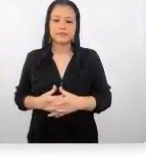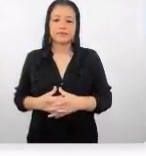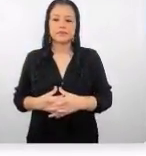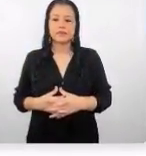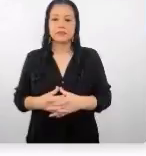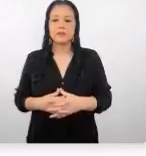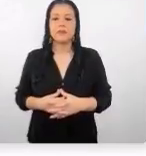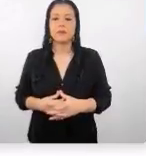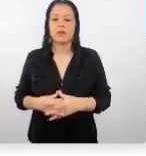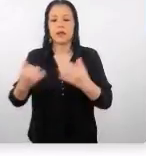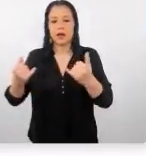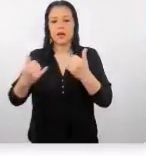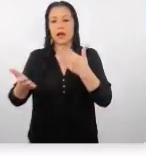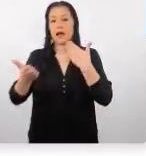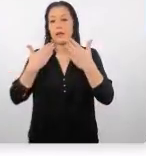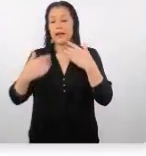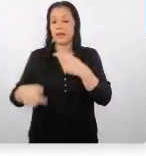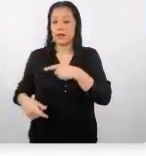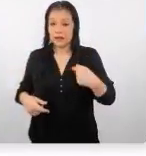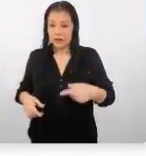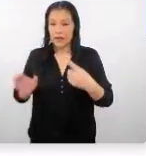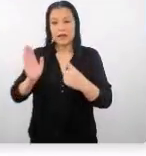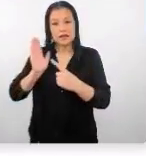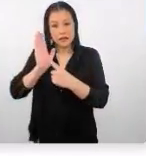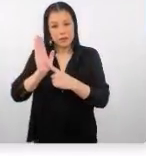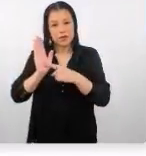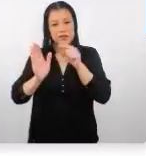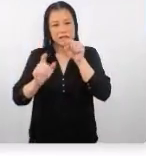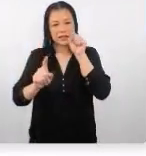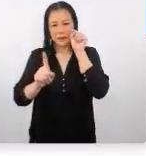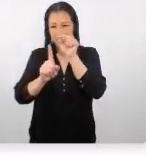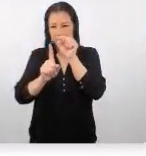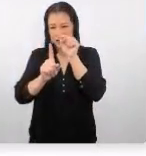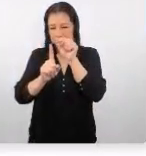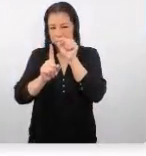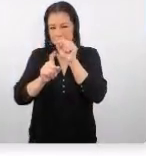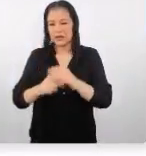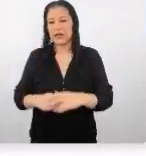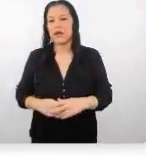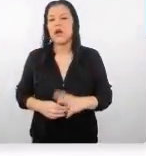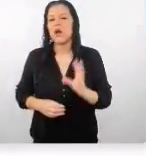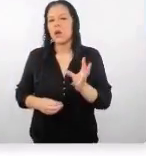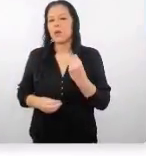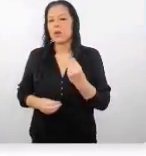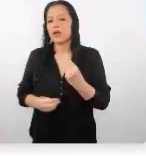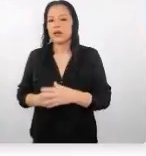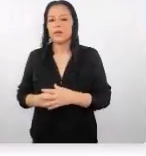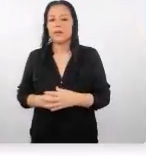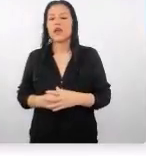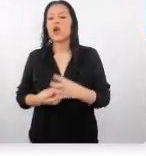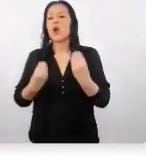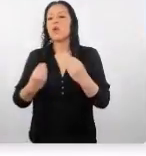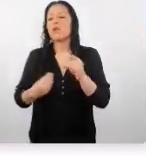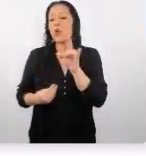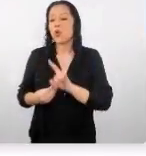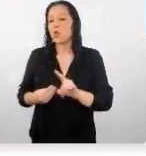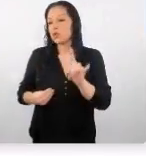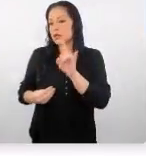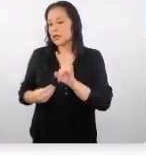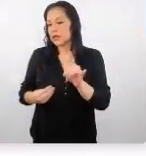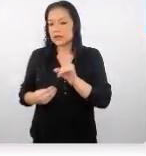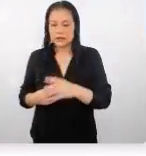En el caso de China, quise destacar este punto en particular porque justamente los medios que ellos utilizan para